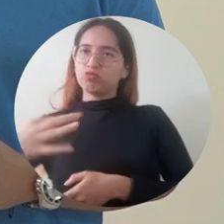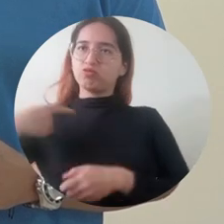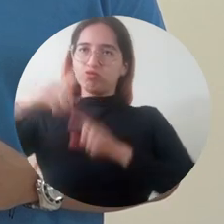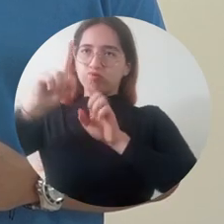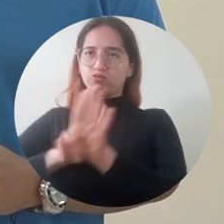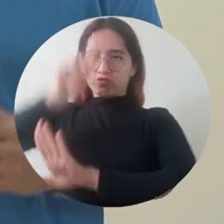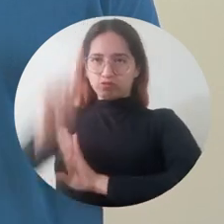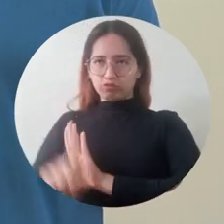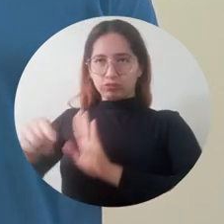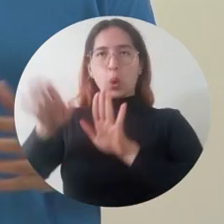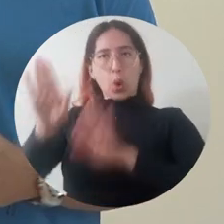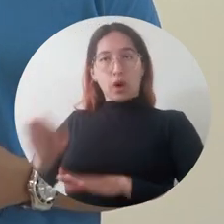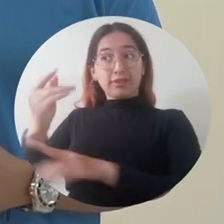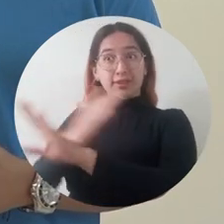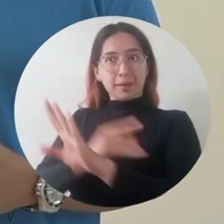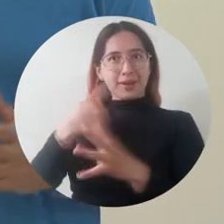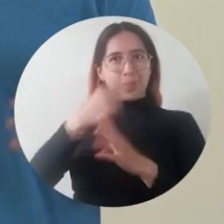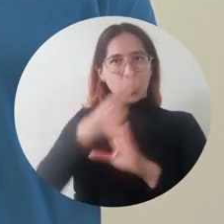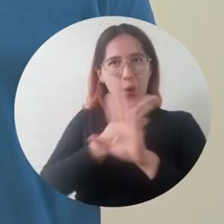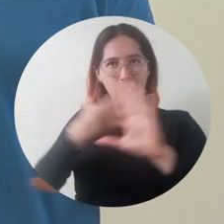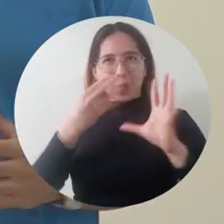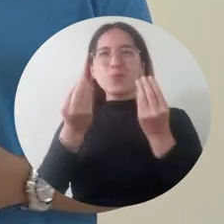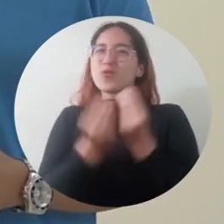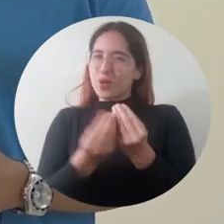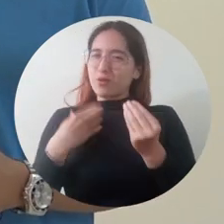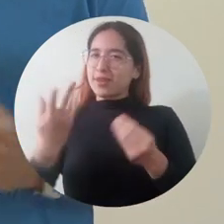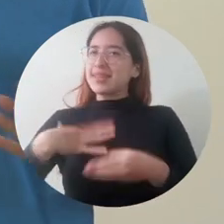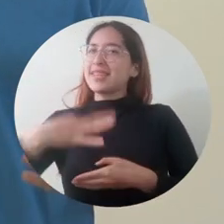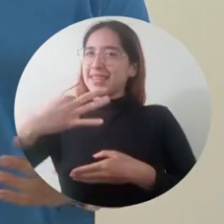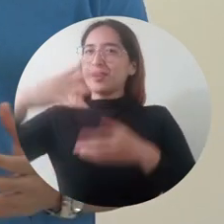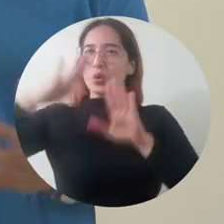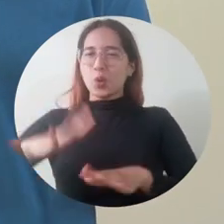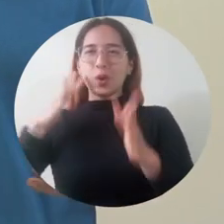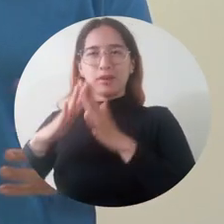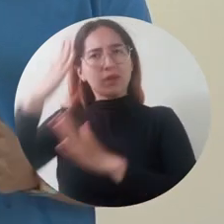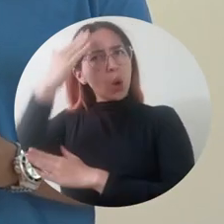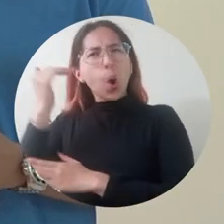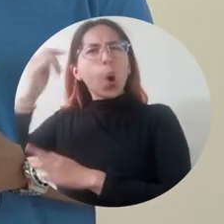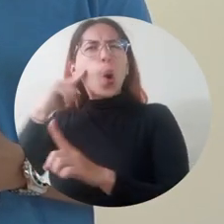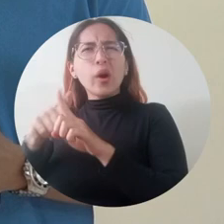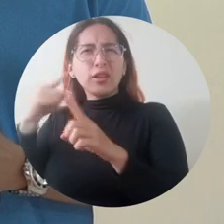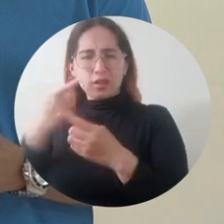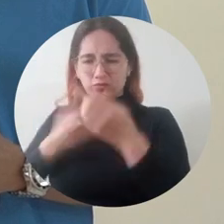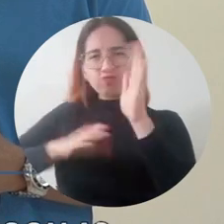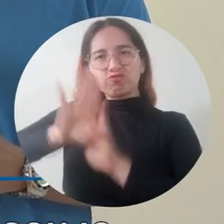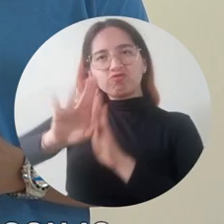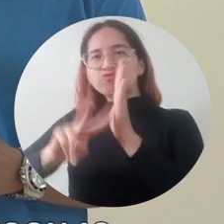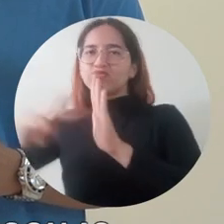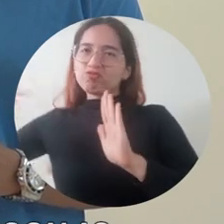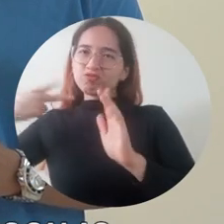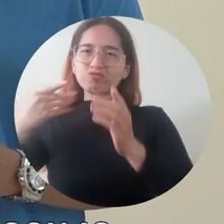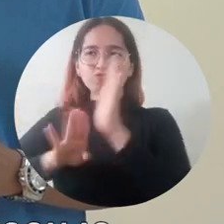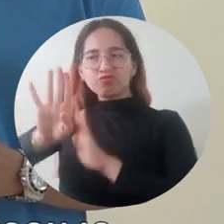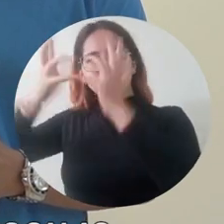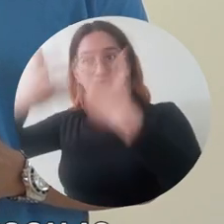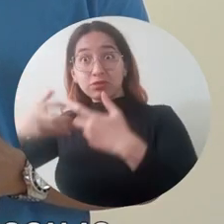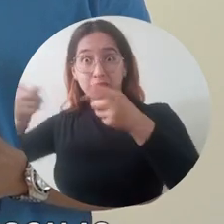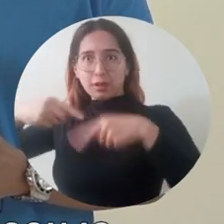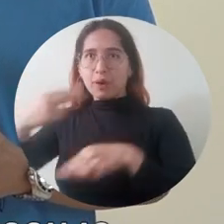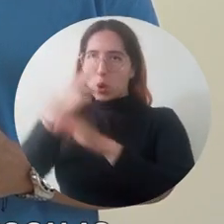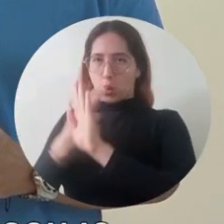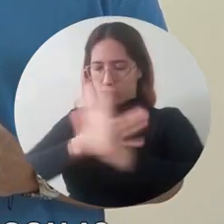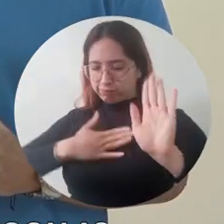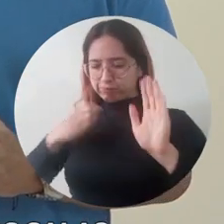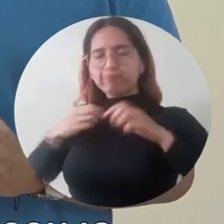adquirimos el compromiso con la calidad académica, mediante la investigación, la innovación y el emprendimiento. De igual forma nos comprometemos con el